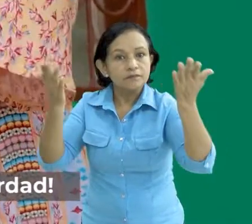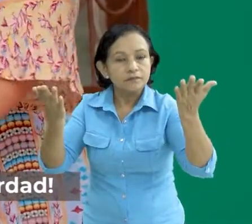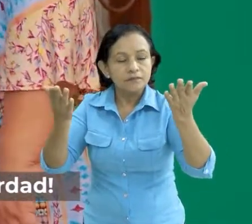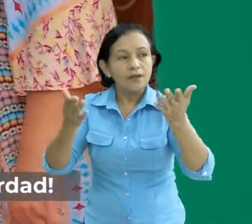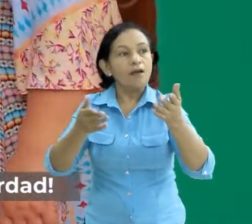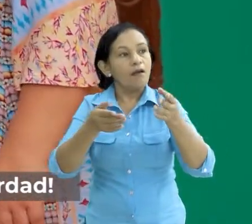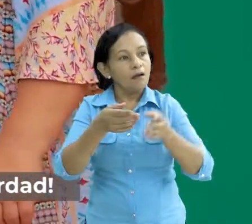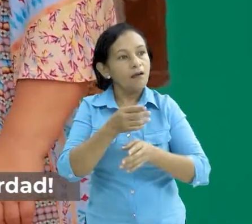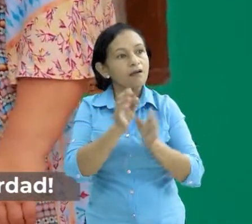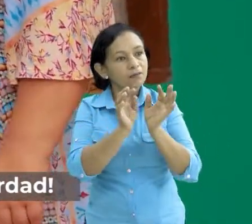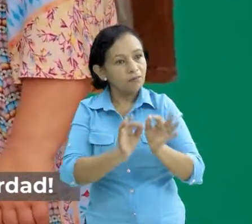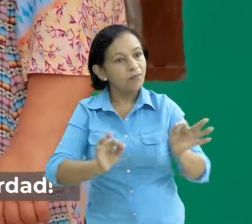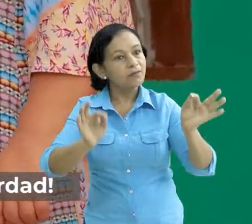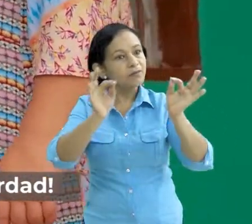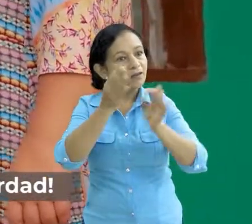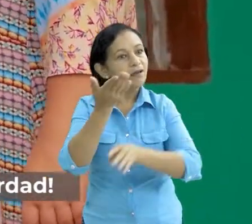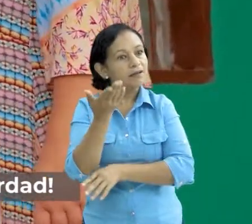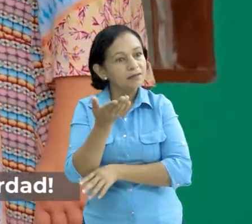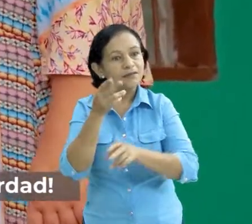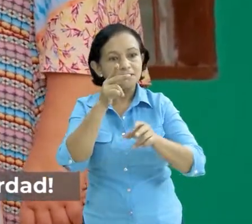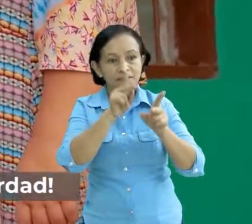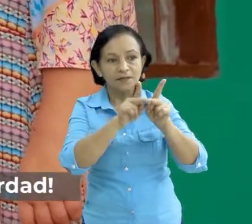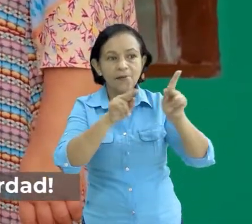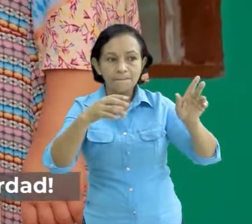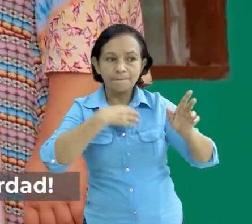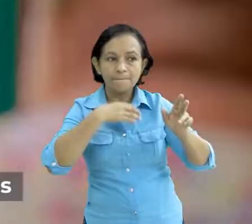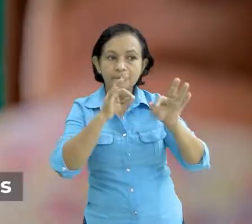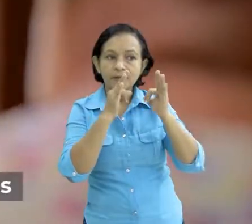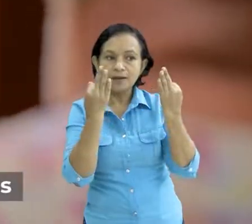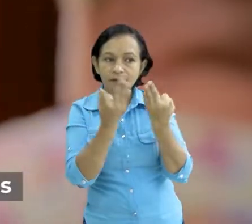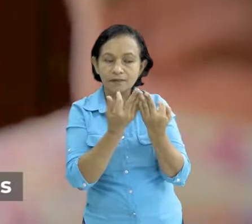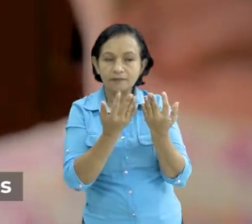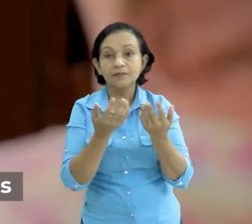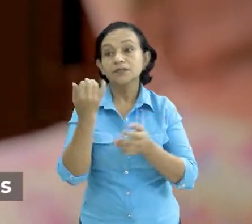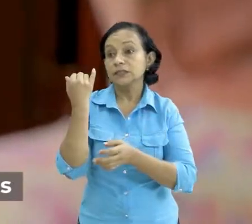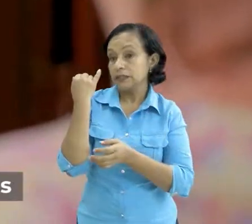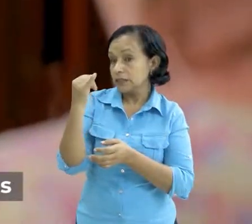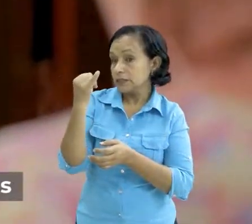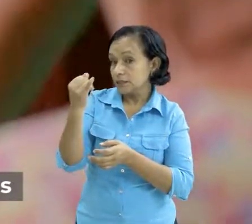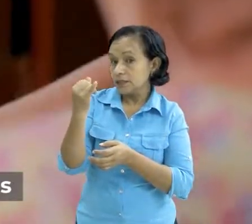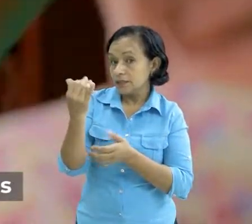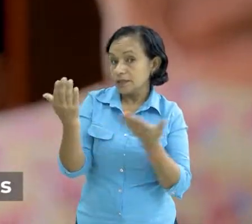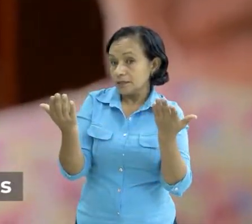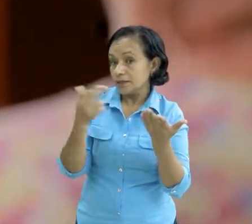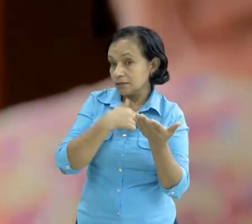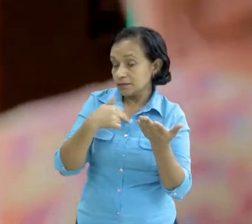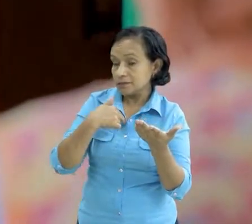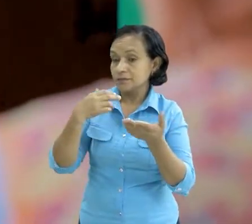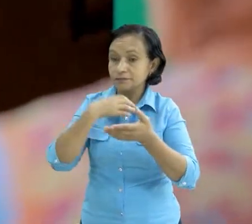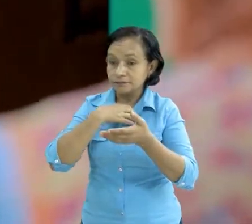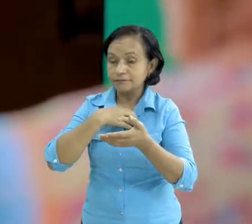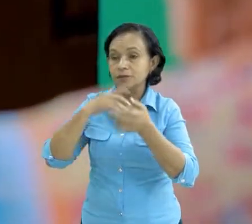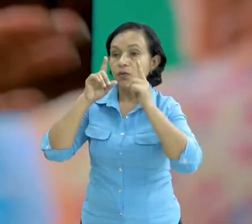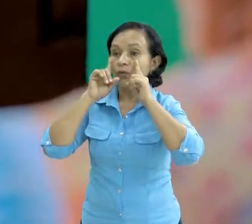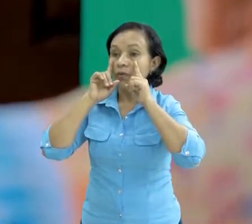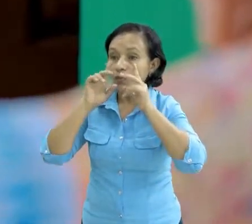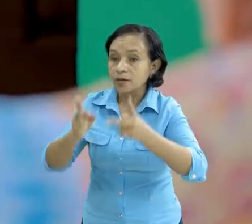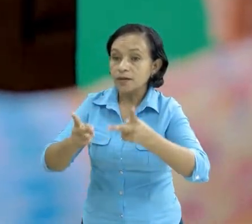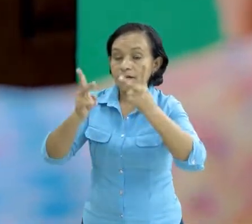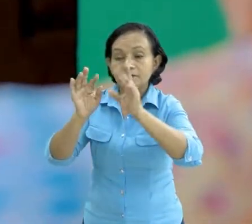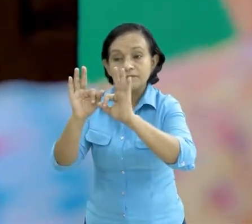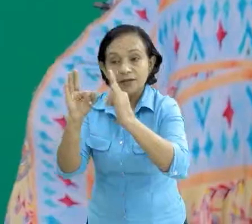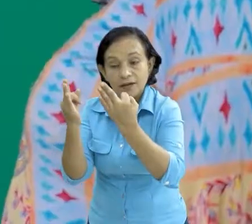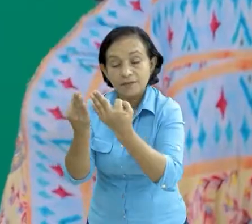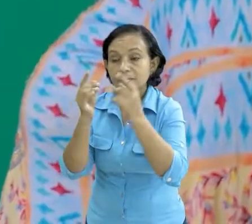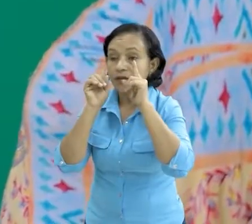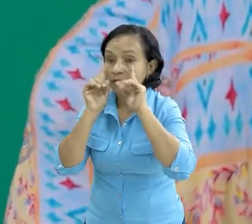Ve qué importante que es tener ese plan familiar, ¿verdad? Por supuesto. No es que de esa manera nosotros protegemos la vida de nuestra